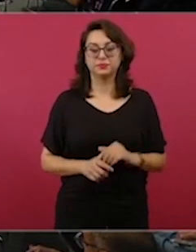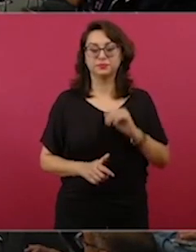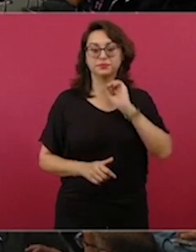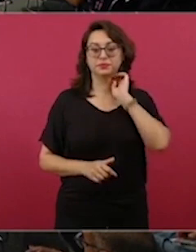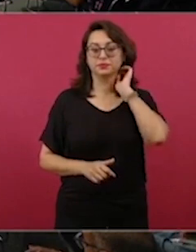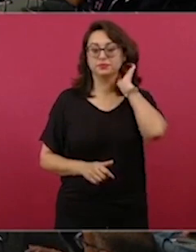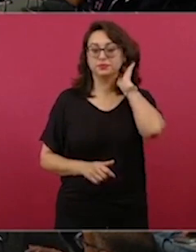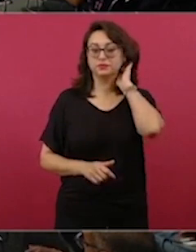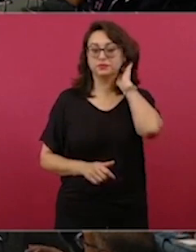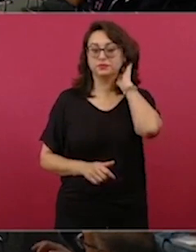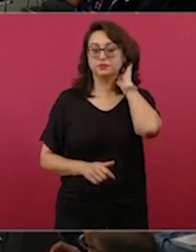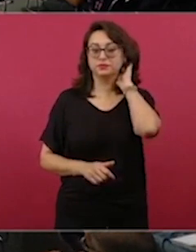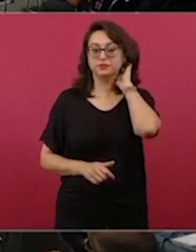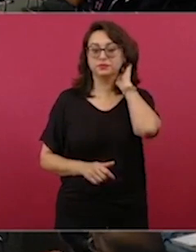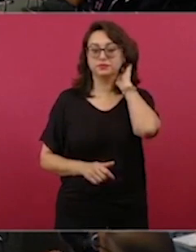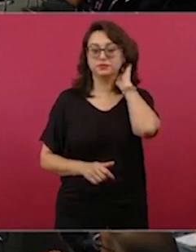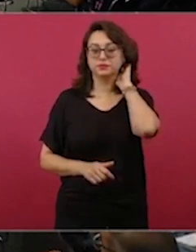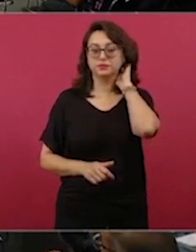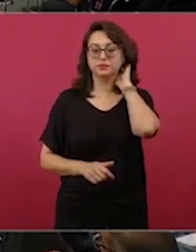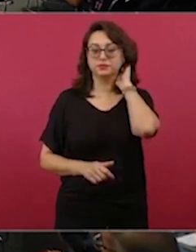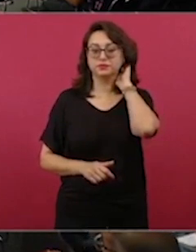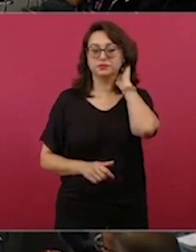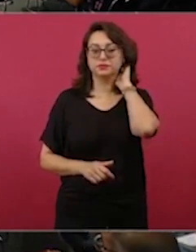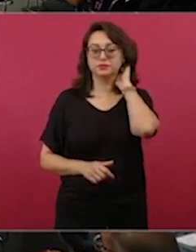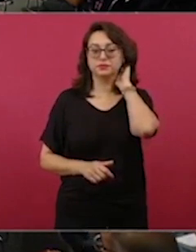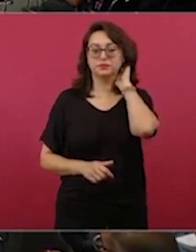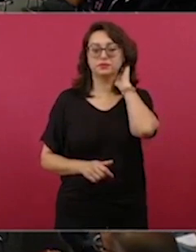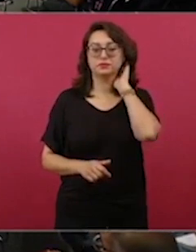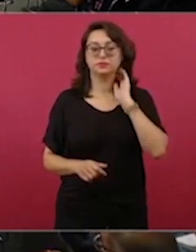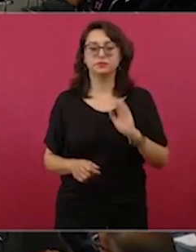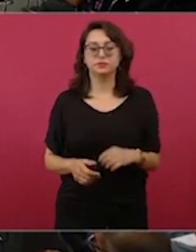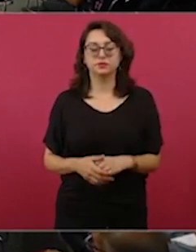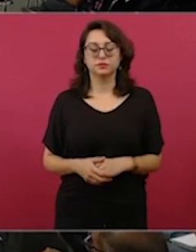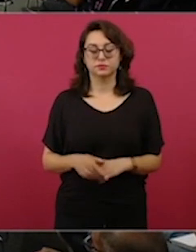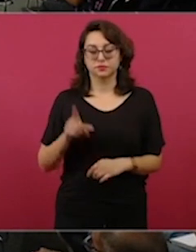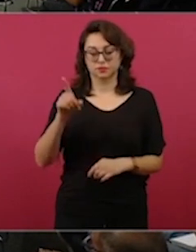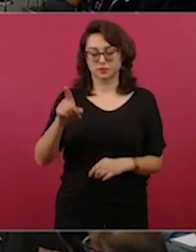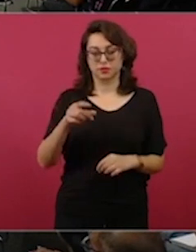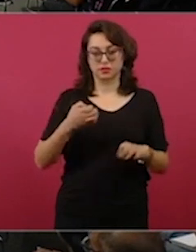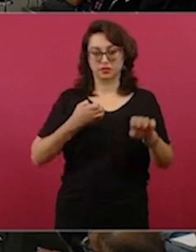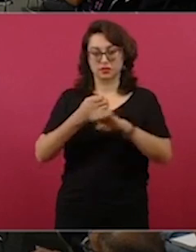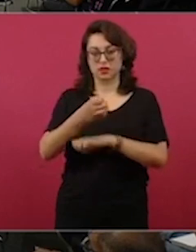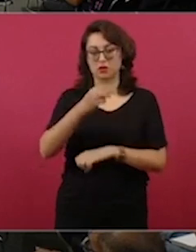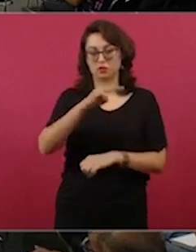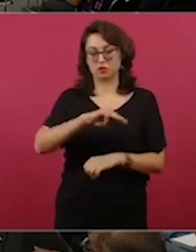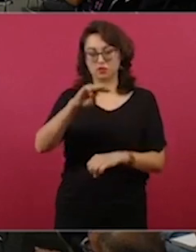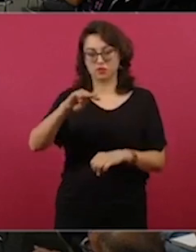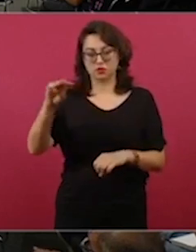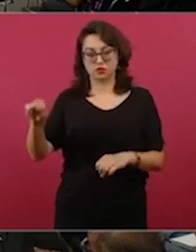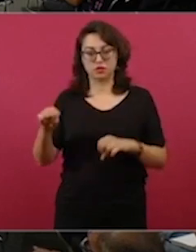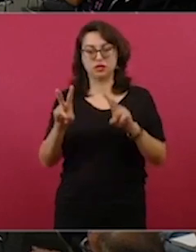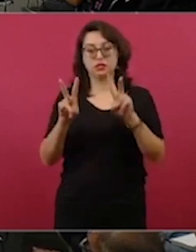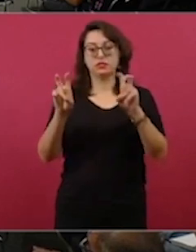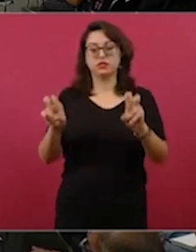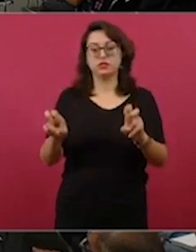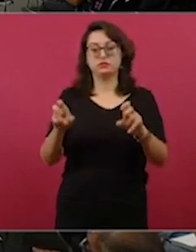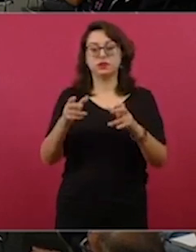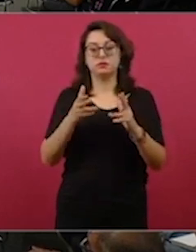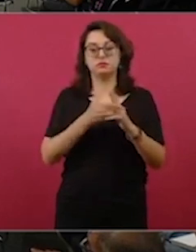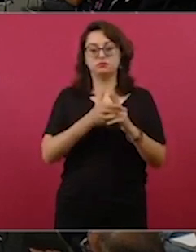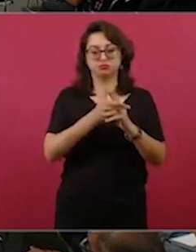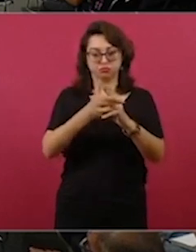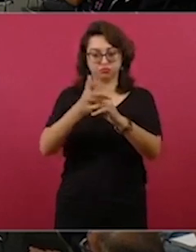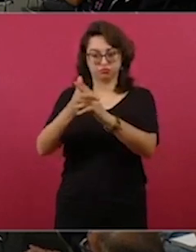Mira, estos son homicidios en Michoacán. Teníamos más problemas.